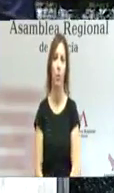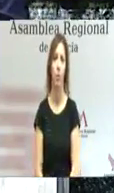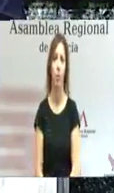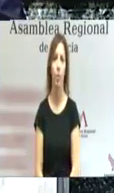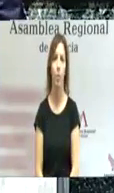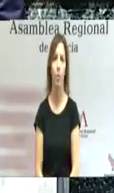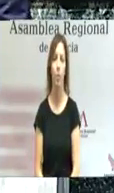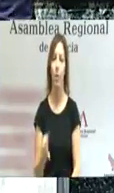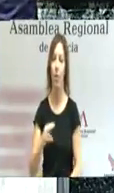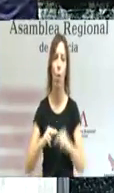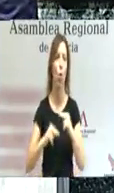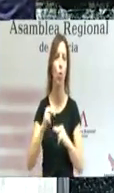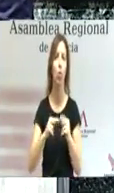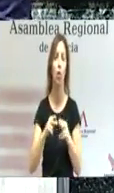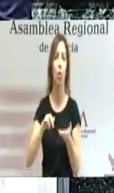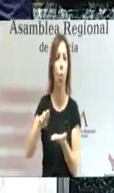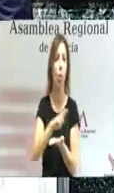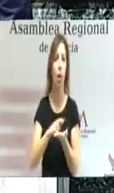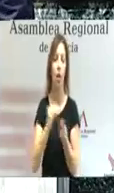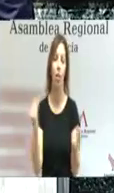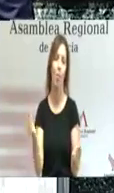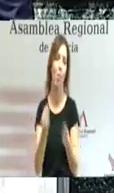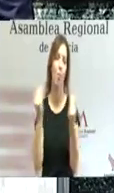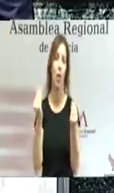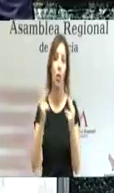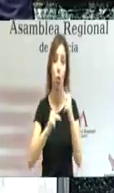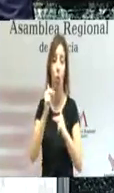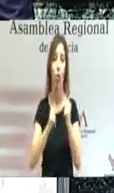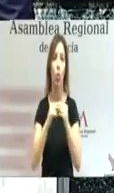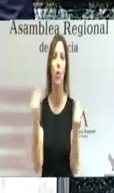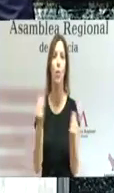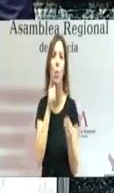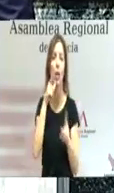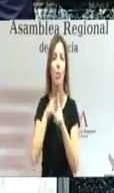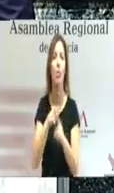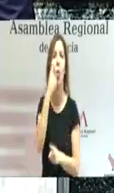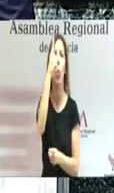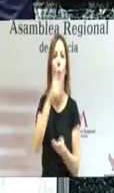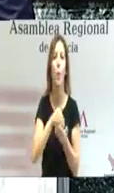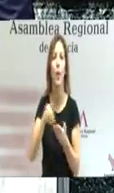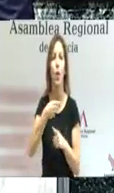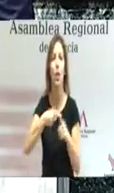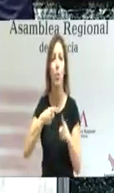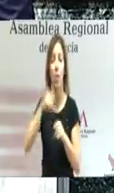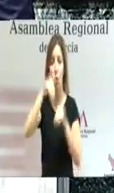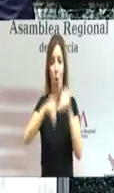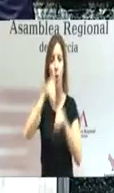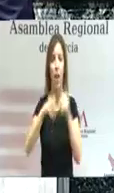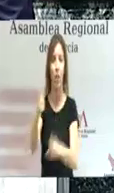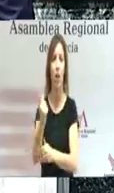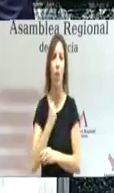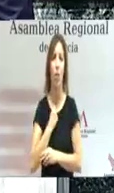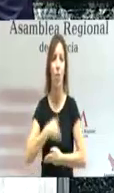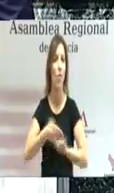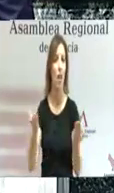Debemos construir una región mejor, hacerlo para ese millón y medio de personas que han depositado la confianza en todos